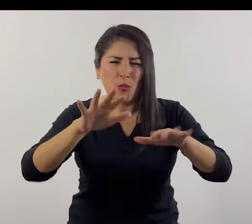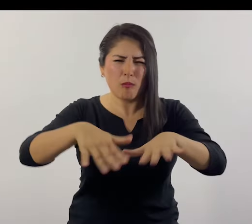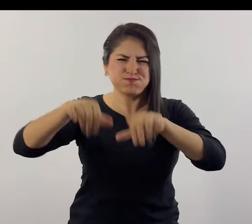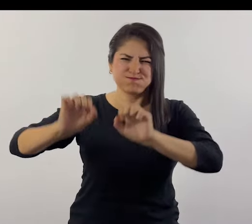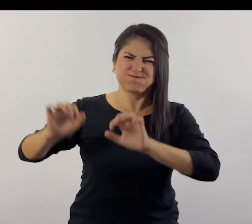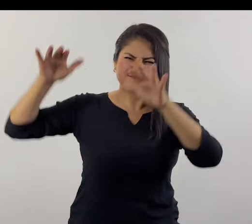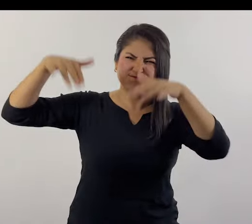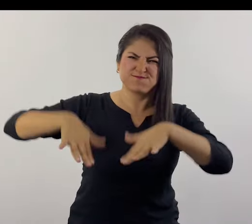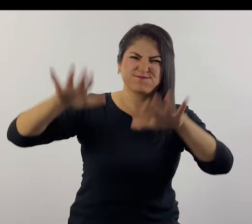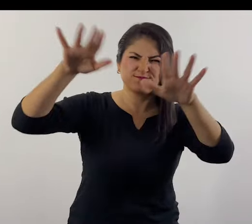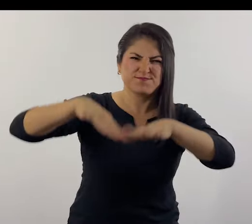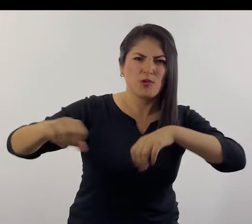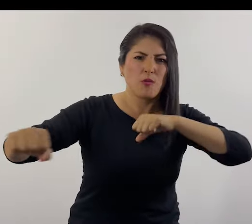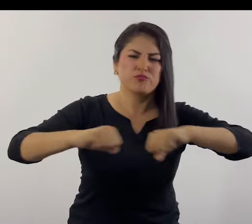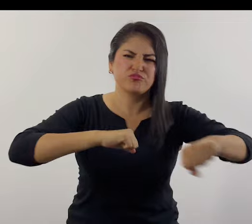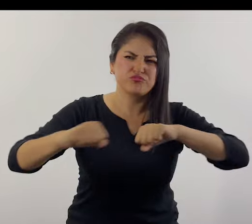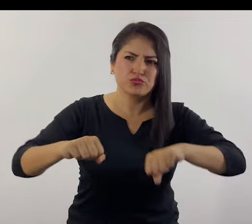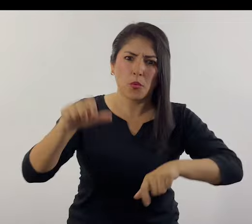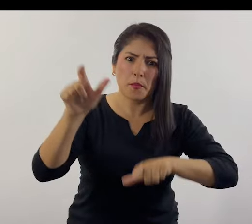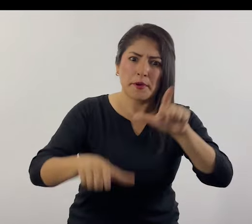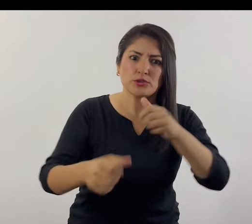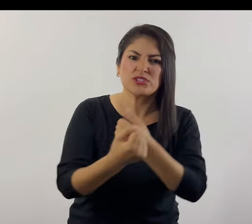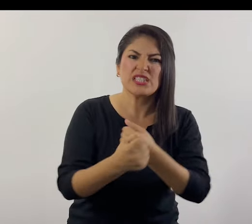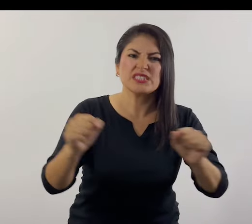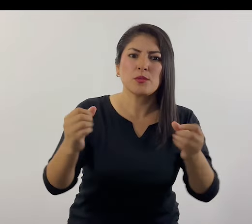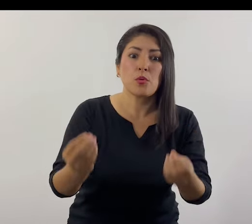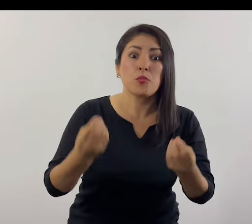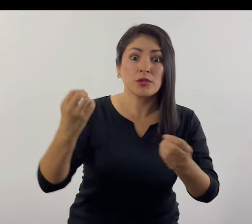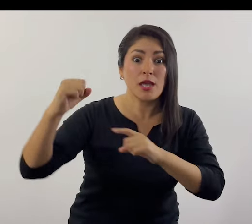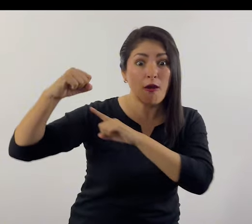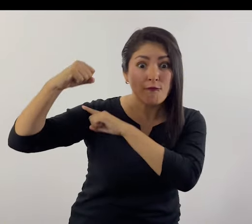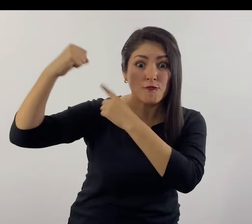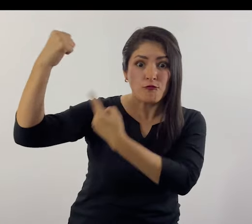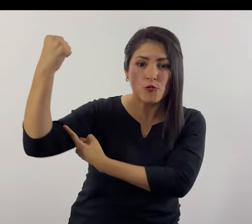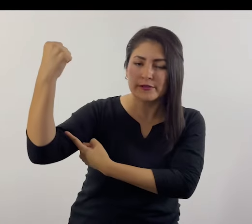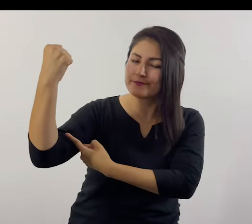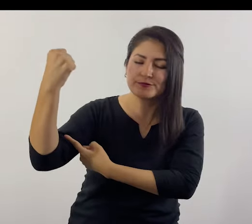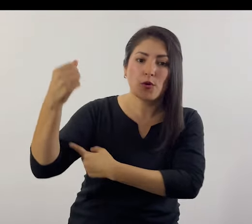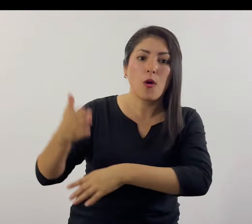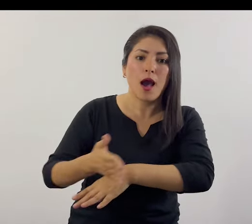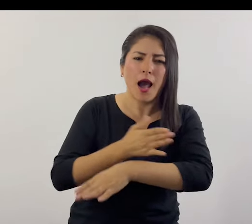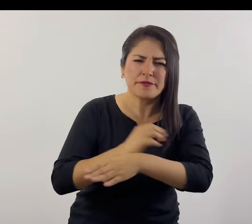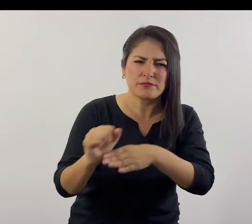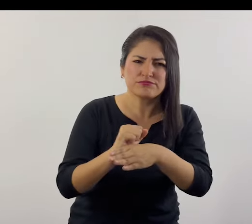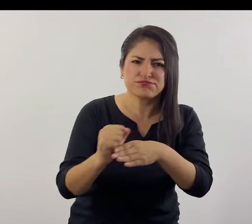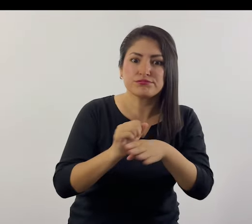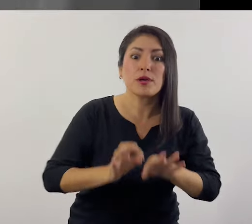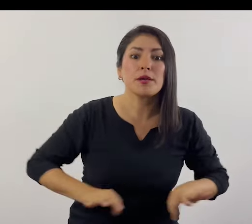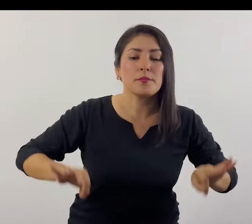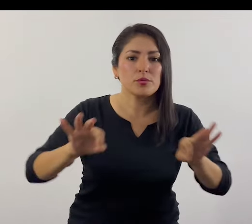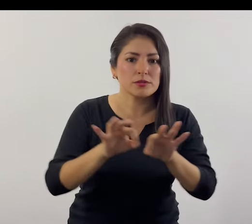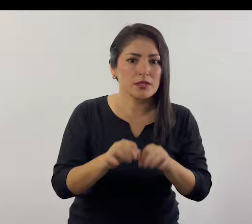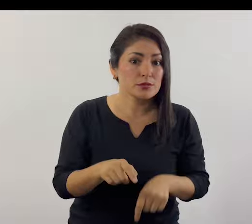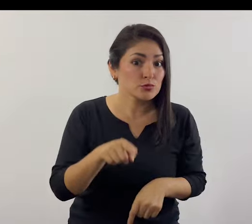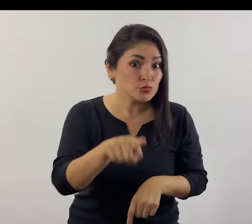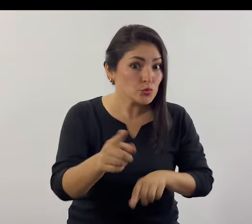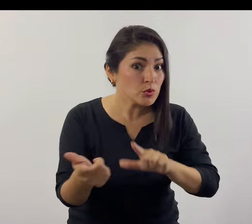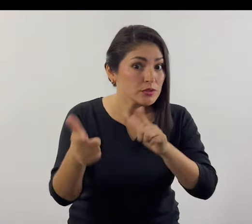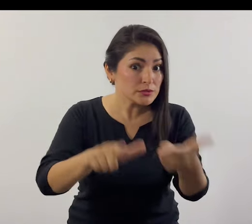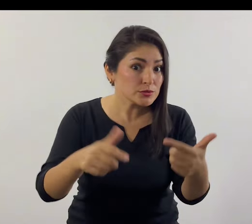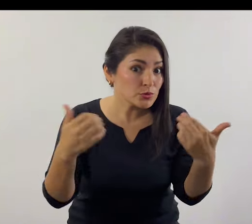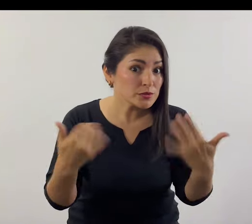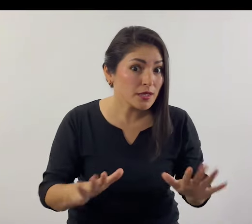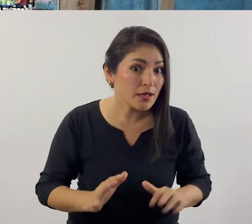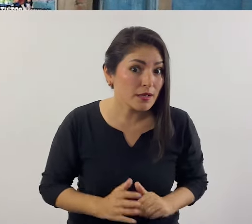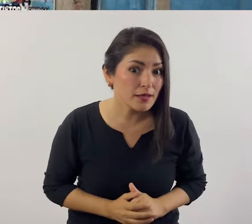Los que sobreviven a los desastres no son los más fuertes, sino los más preparados. ¿Estás listo